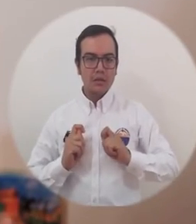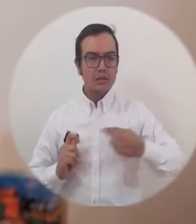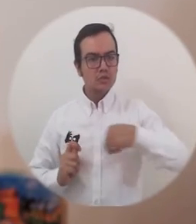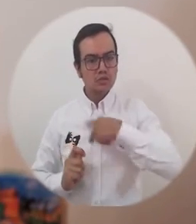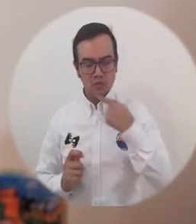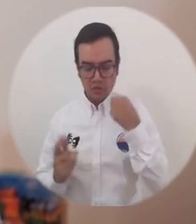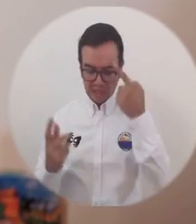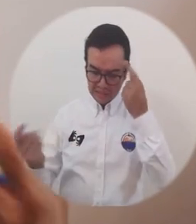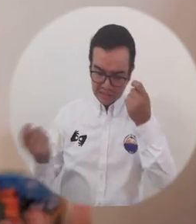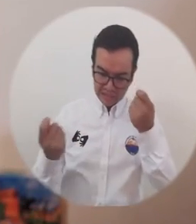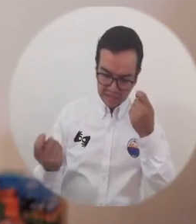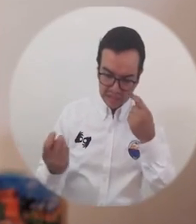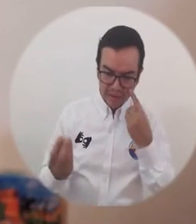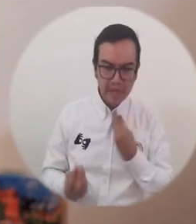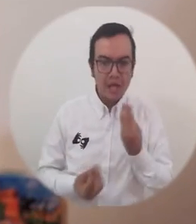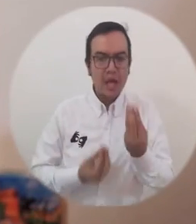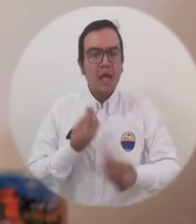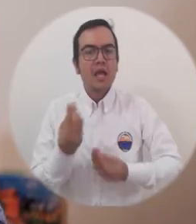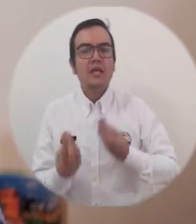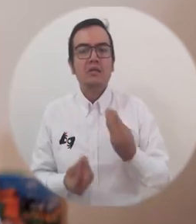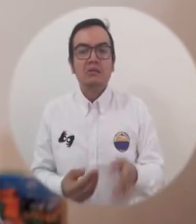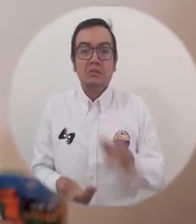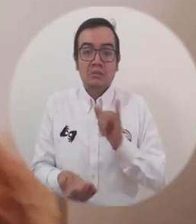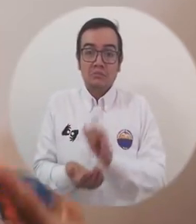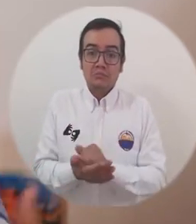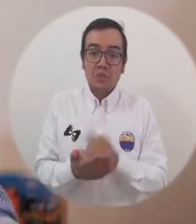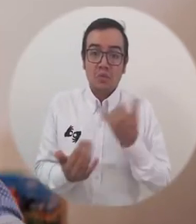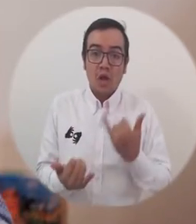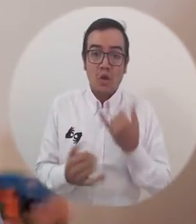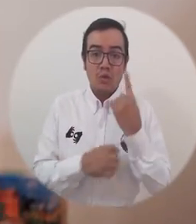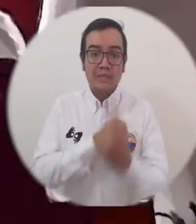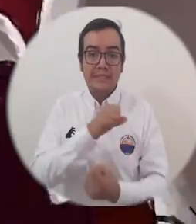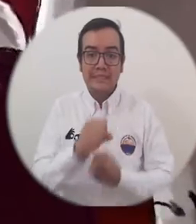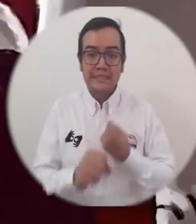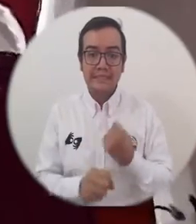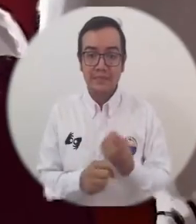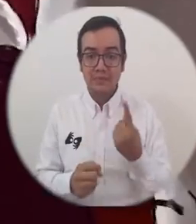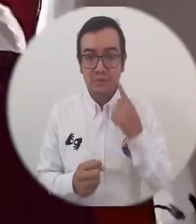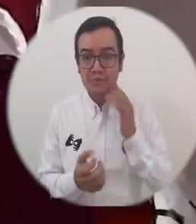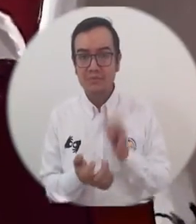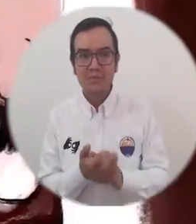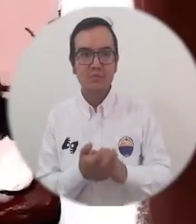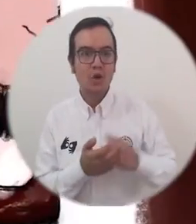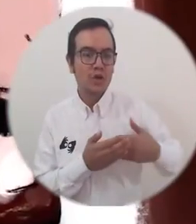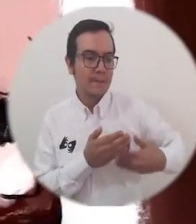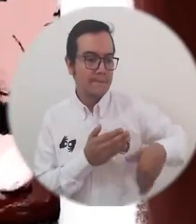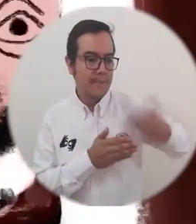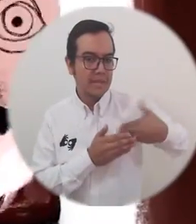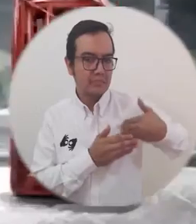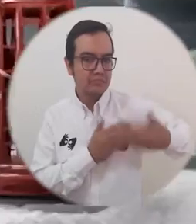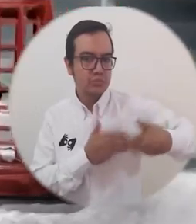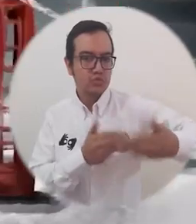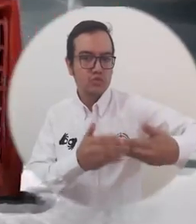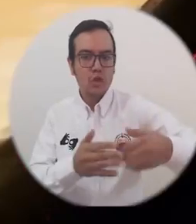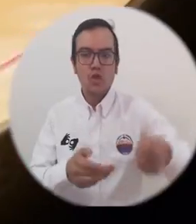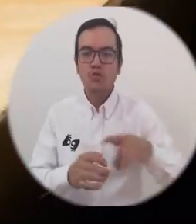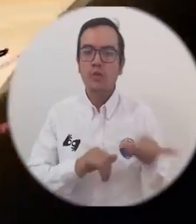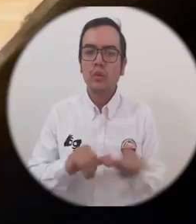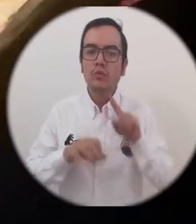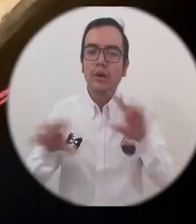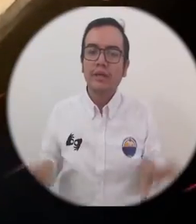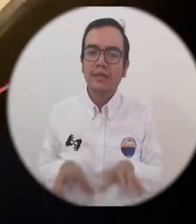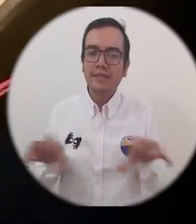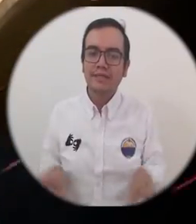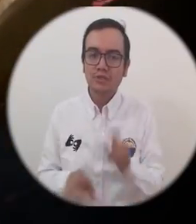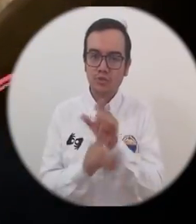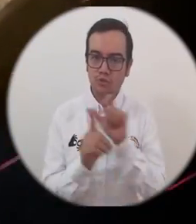pensar en qué actividades íbamos a ir haciendo en el marco de este año para que empezáramos a tener como una trayectoria en el tema de la gestión